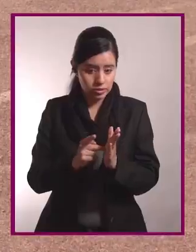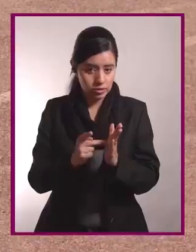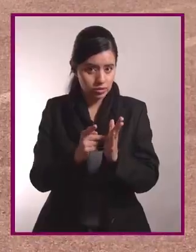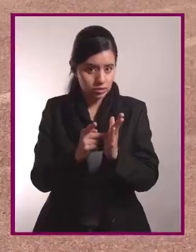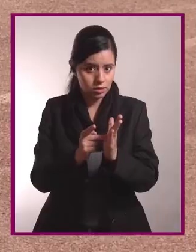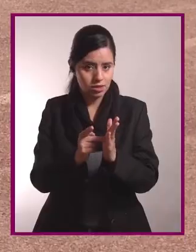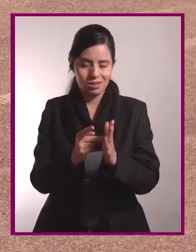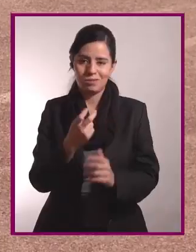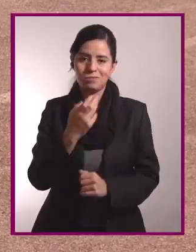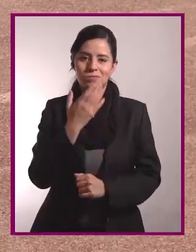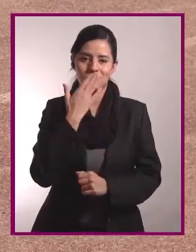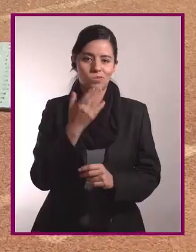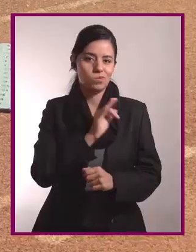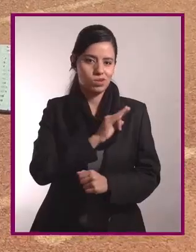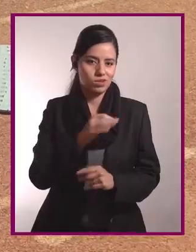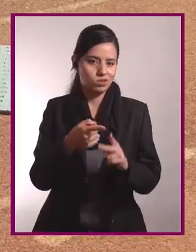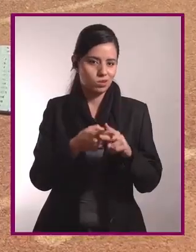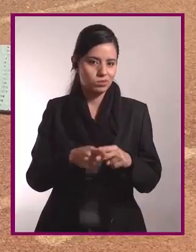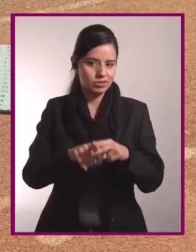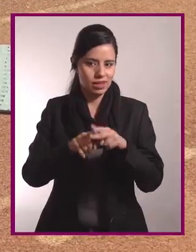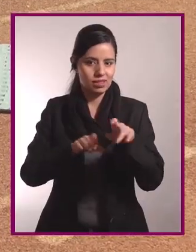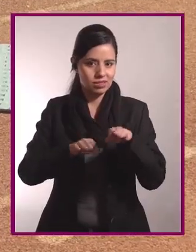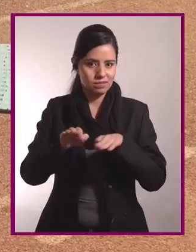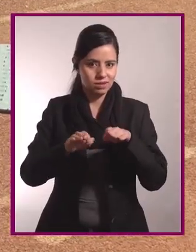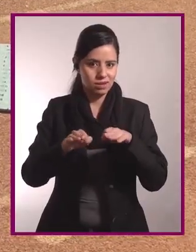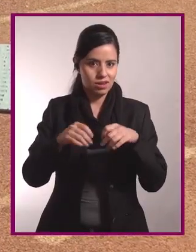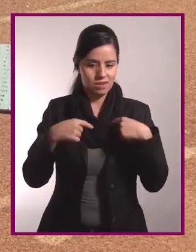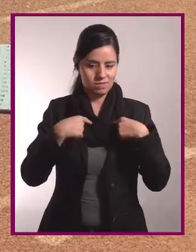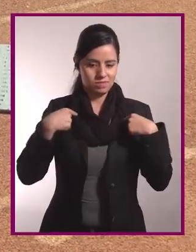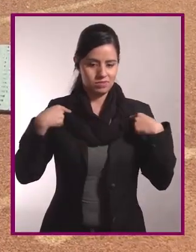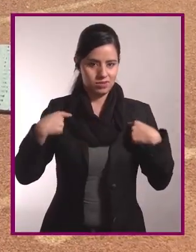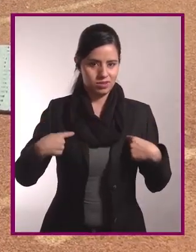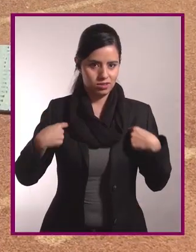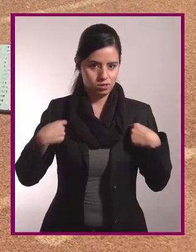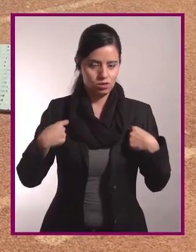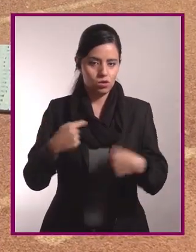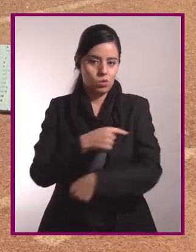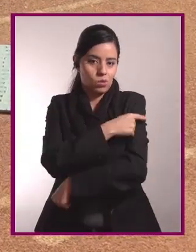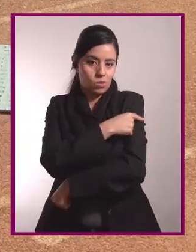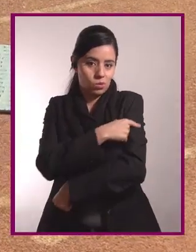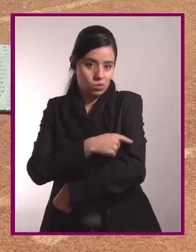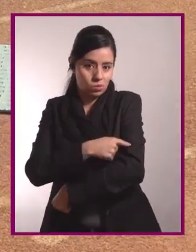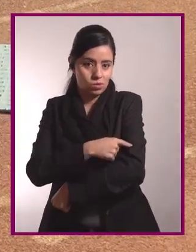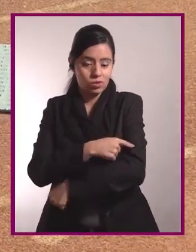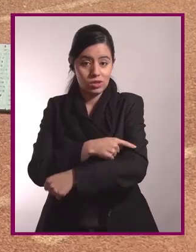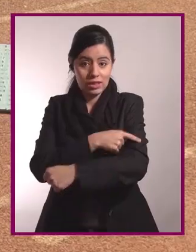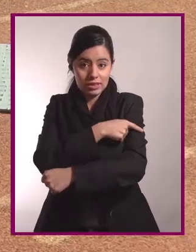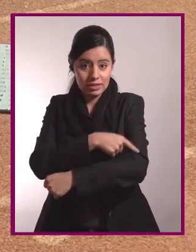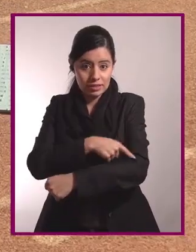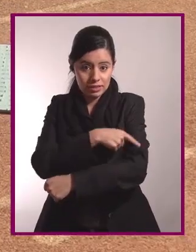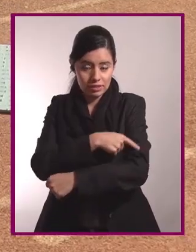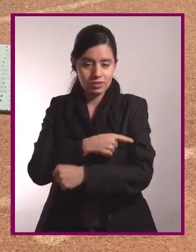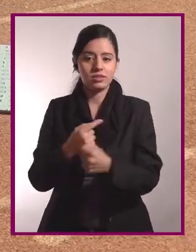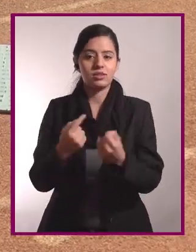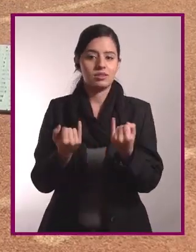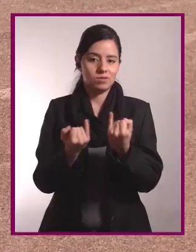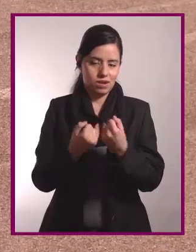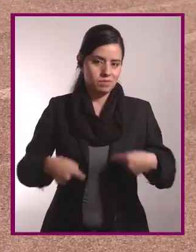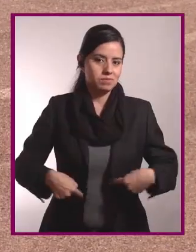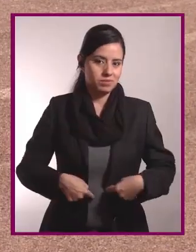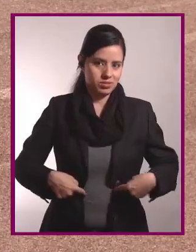Y si pueden hacer 4 series, es una muy buena cantidad para empezar a trabajar los pectorales,